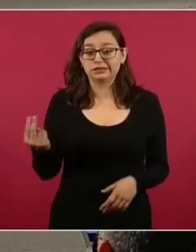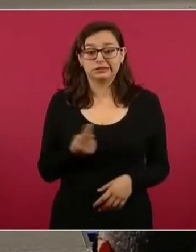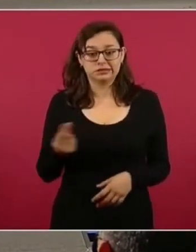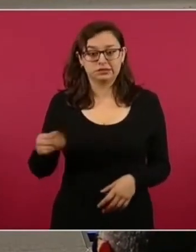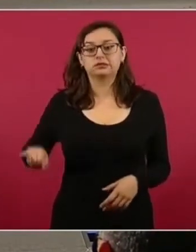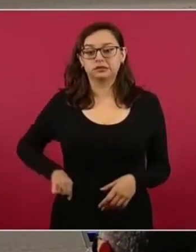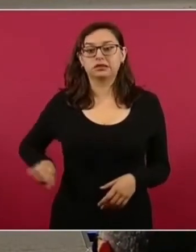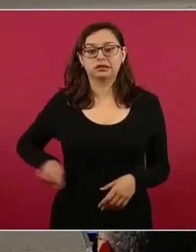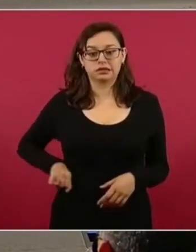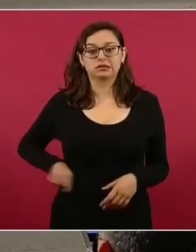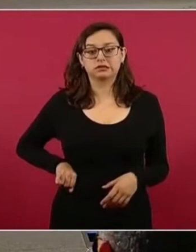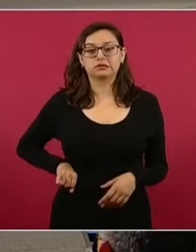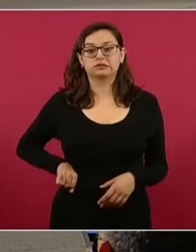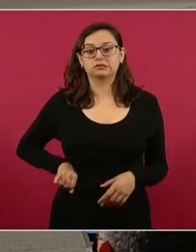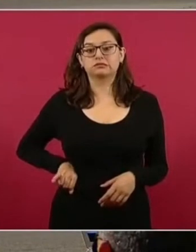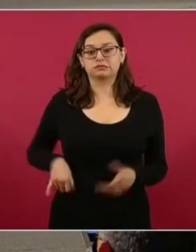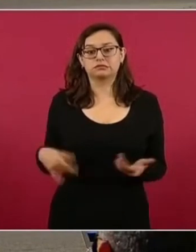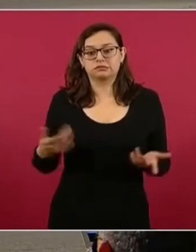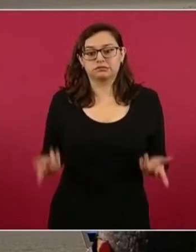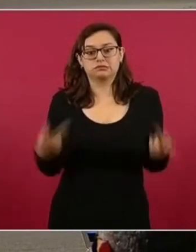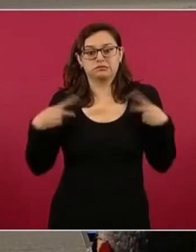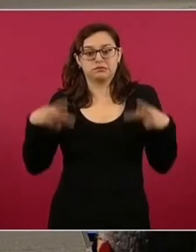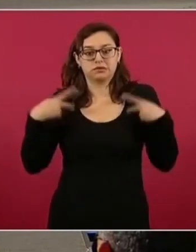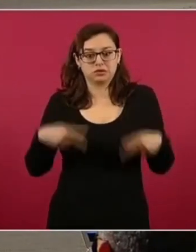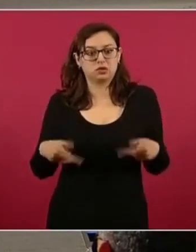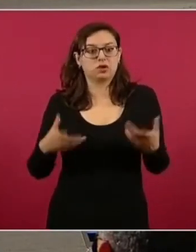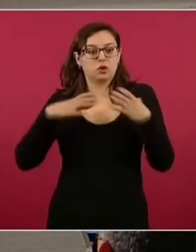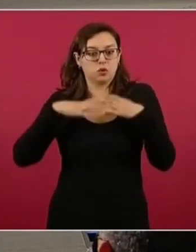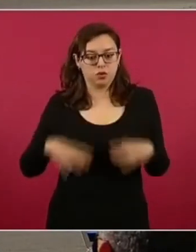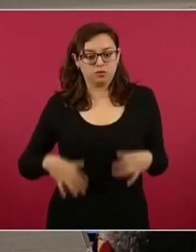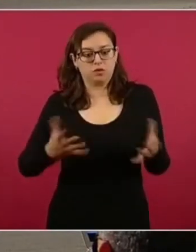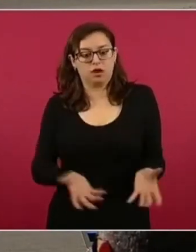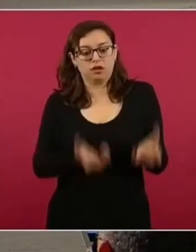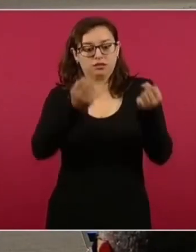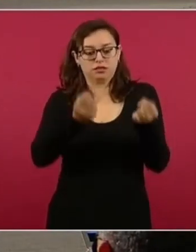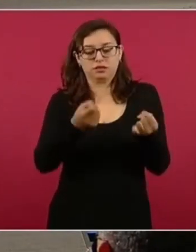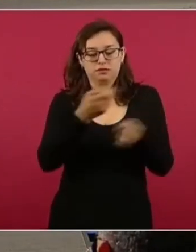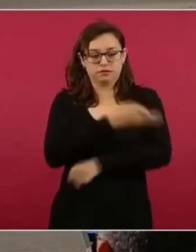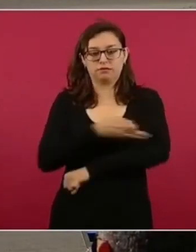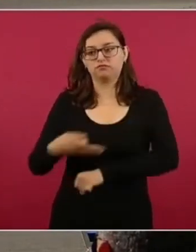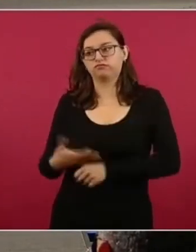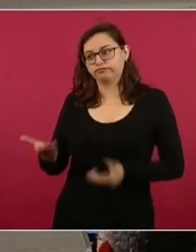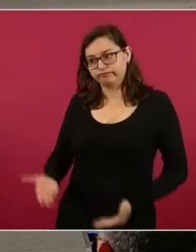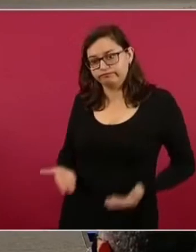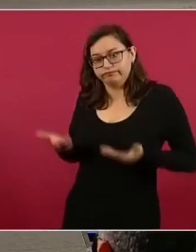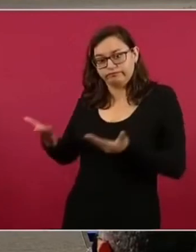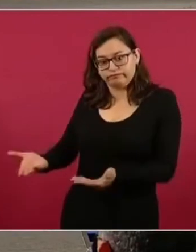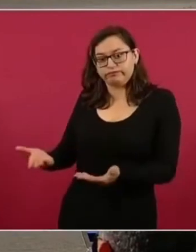poder rescatar esos cuerpos y entregárselos a los familiares.